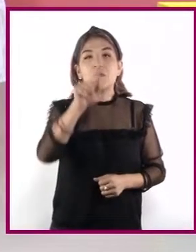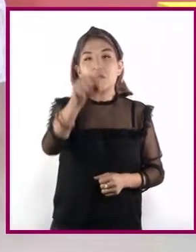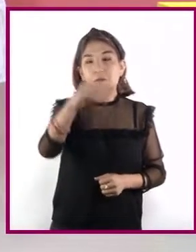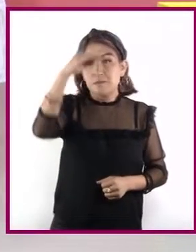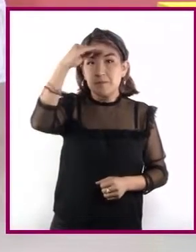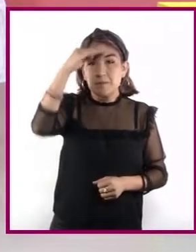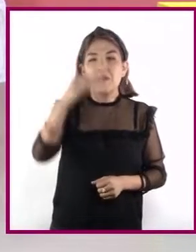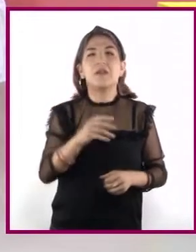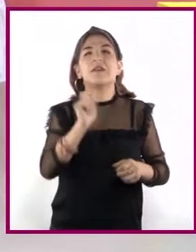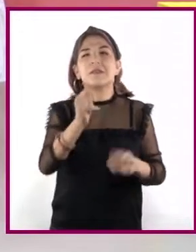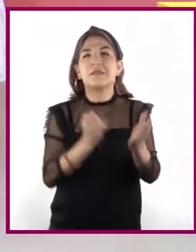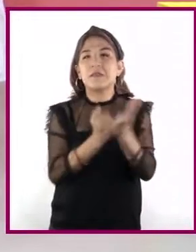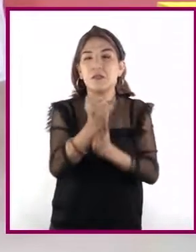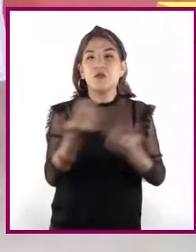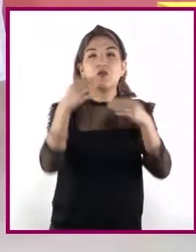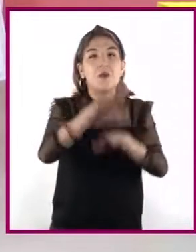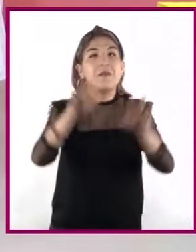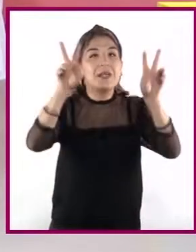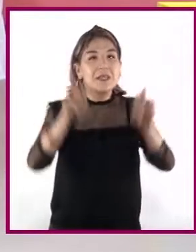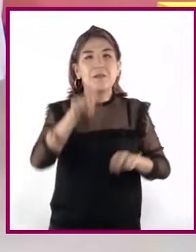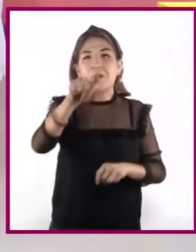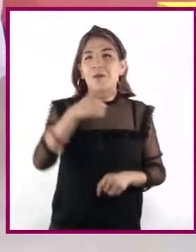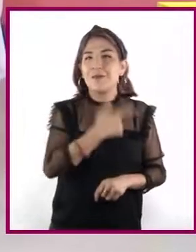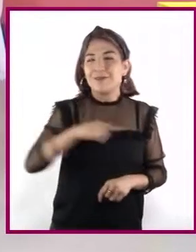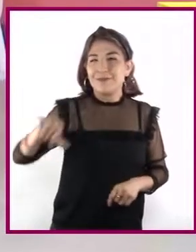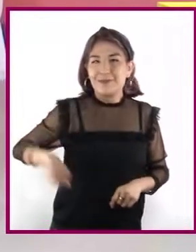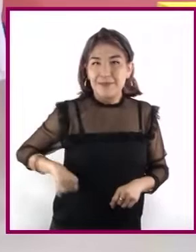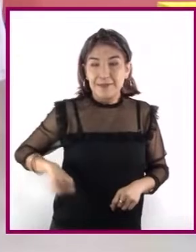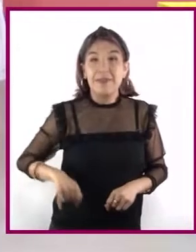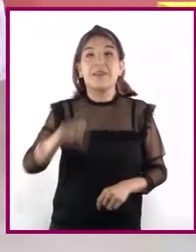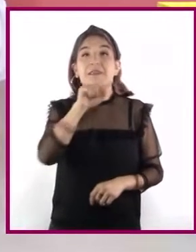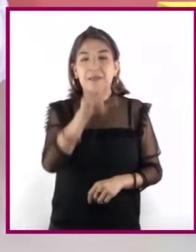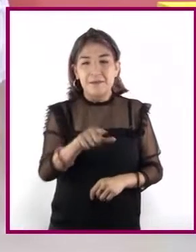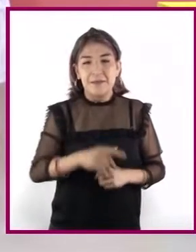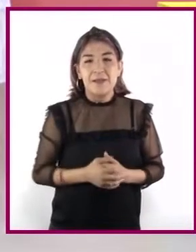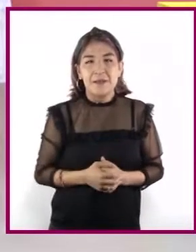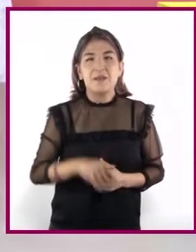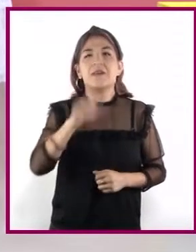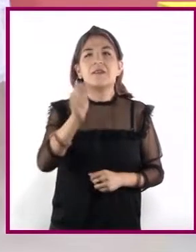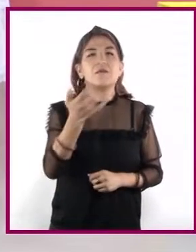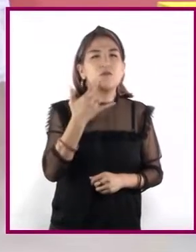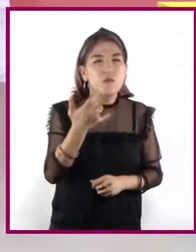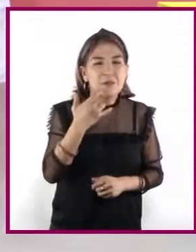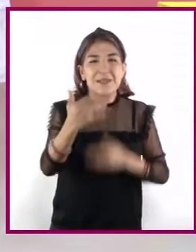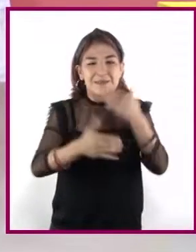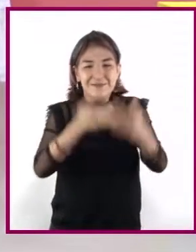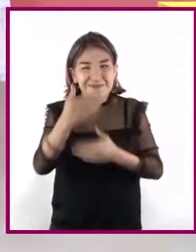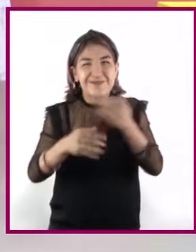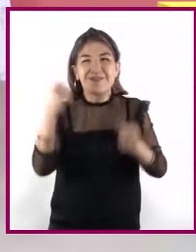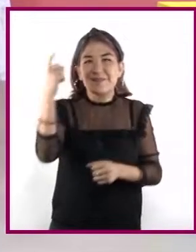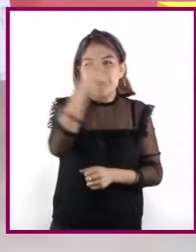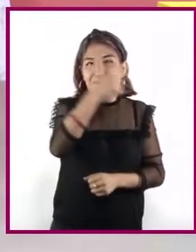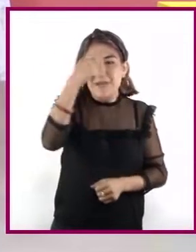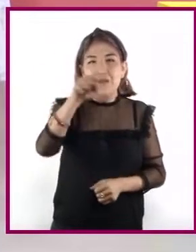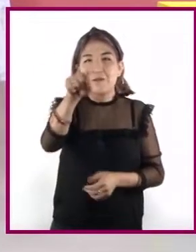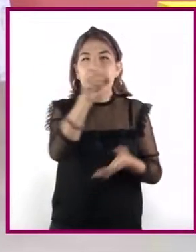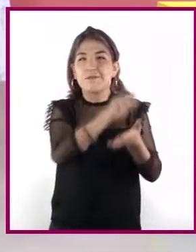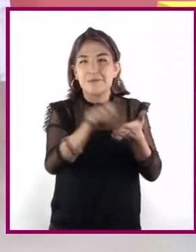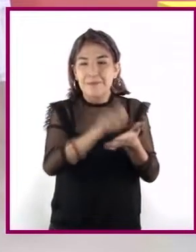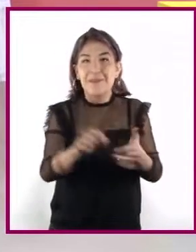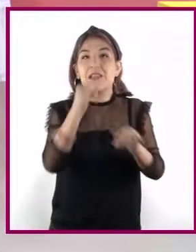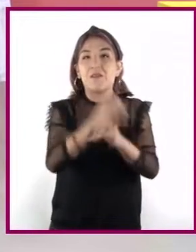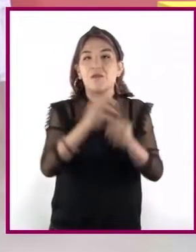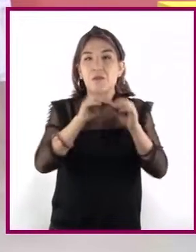postura acerca de algún tema de su interés. Asimismo, de los logros y dificultades para registrar la información